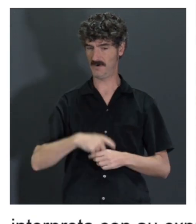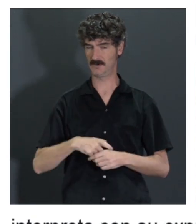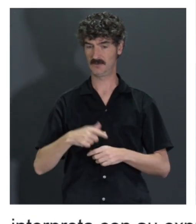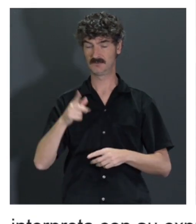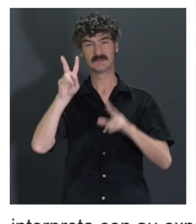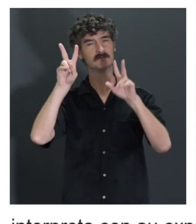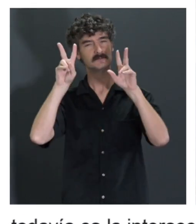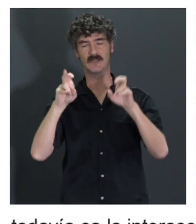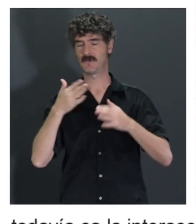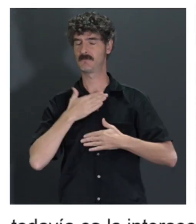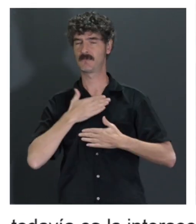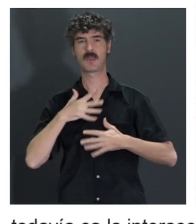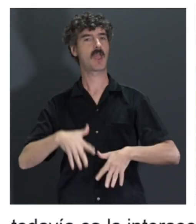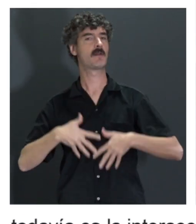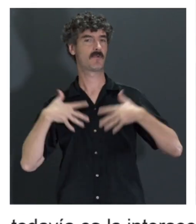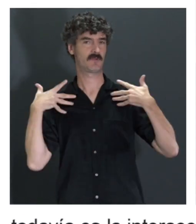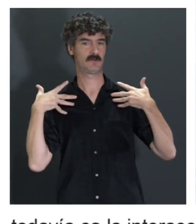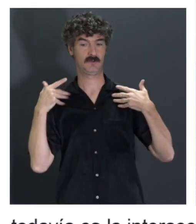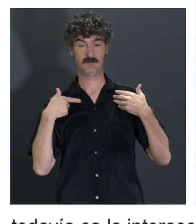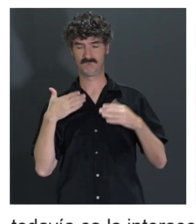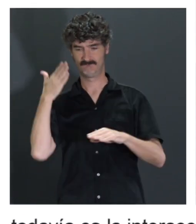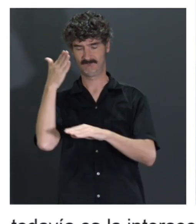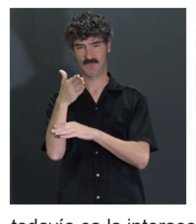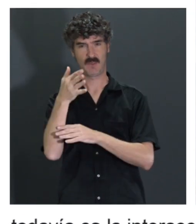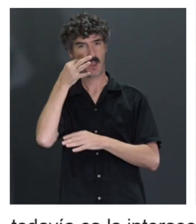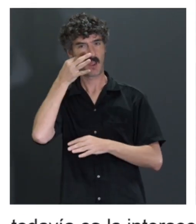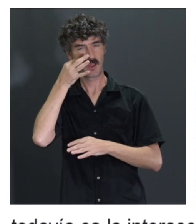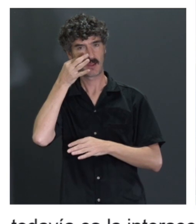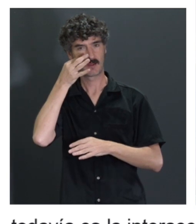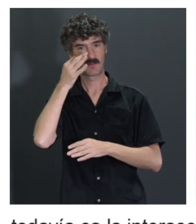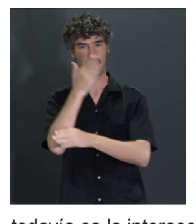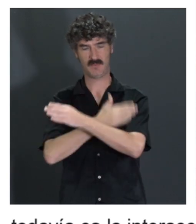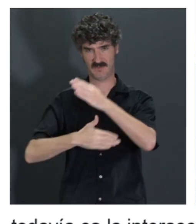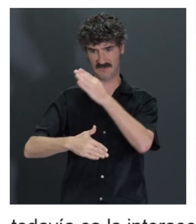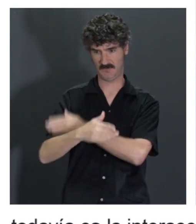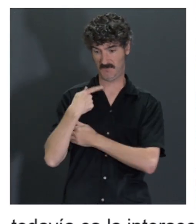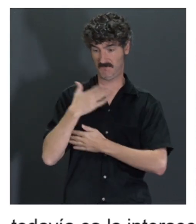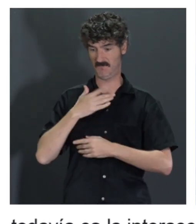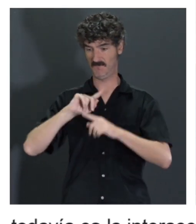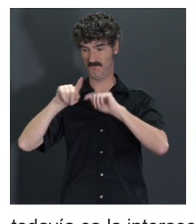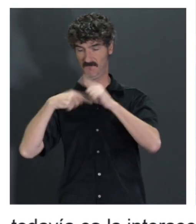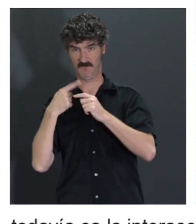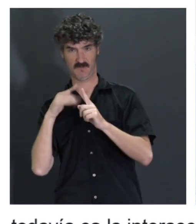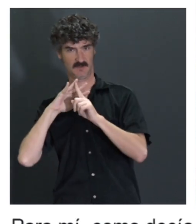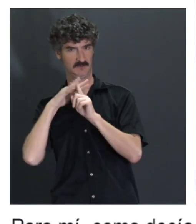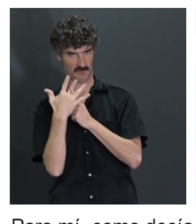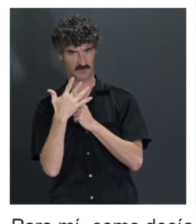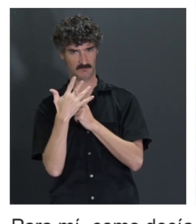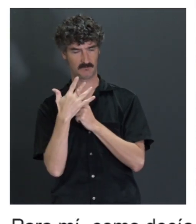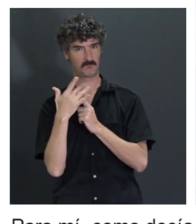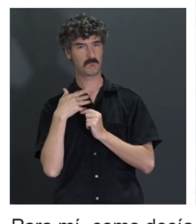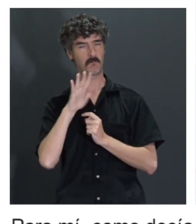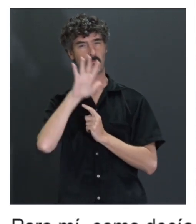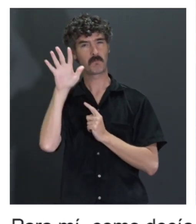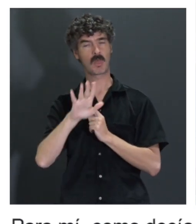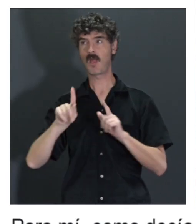tema de emociones. sea, yo me acerqué a la discapacidad simplemente porque por familia tuve unas circunstancias. Entonces, me pareció una cosa